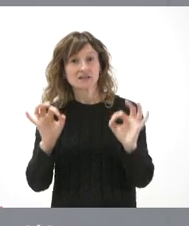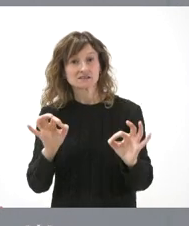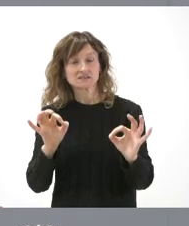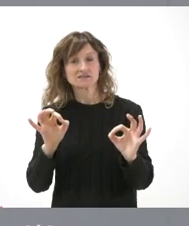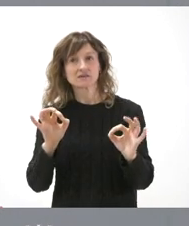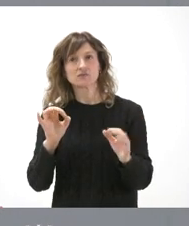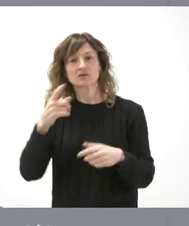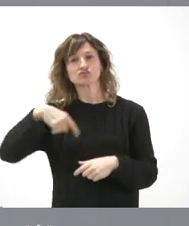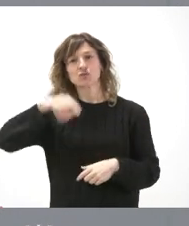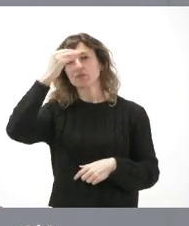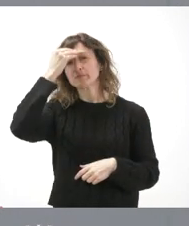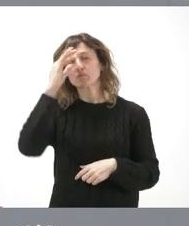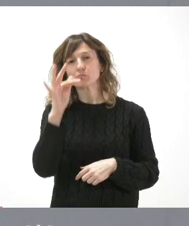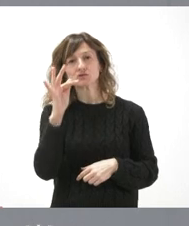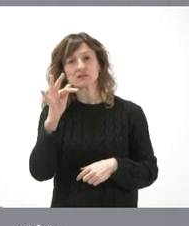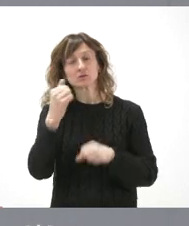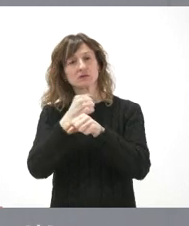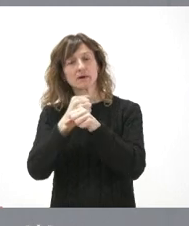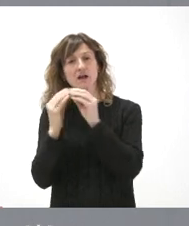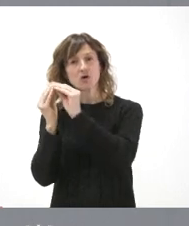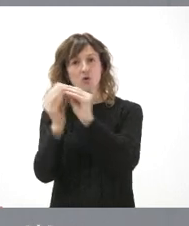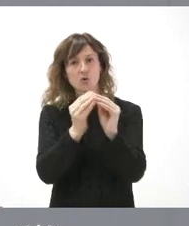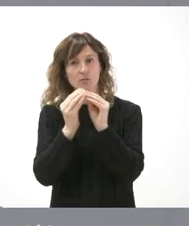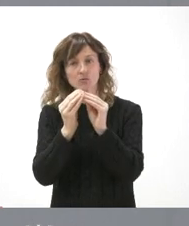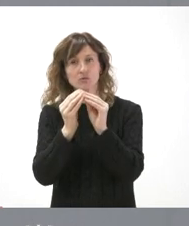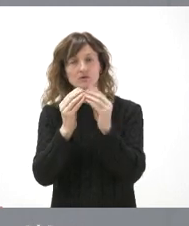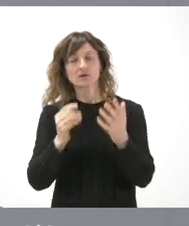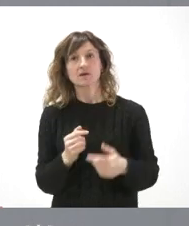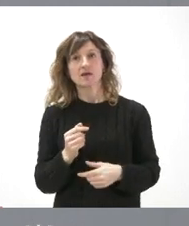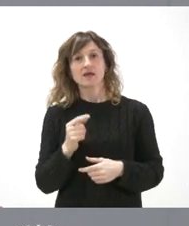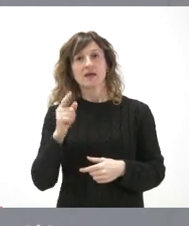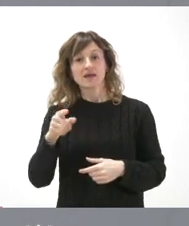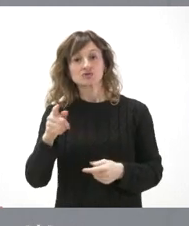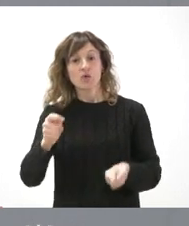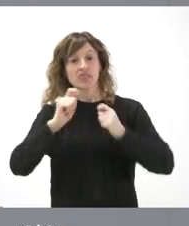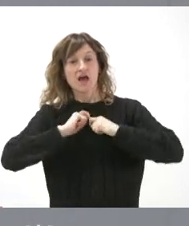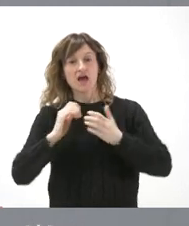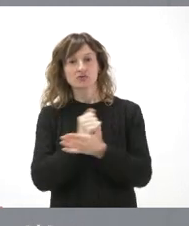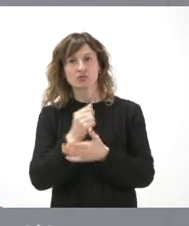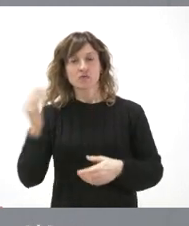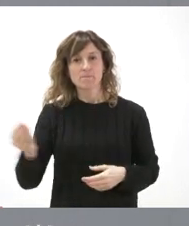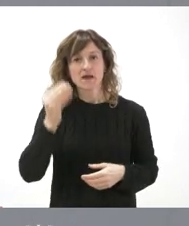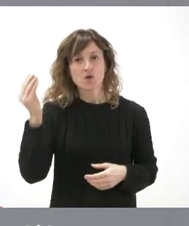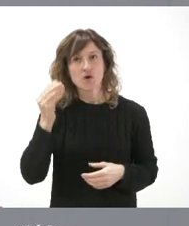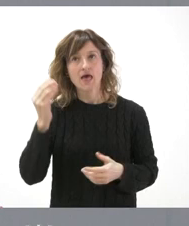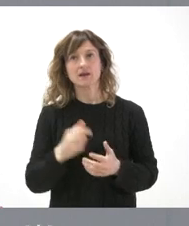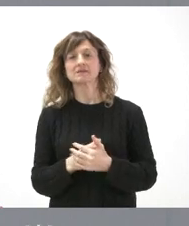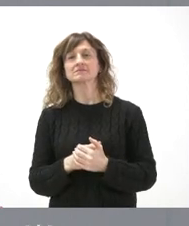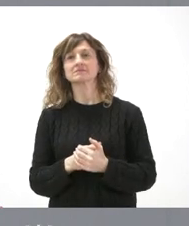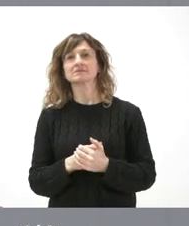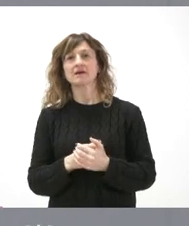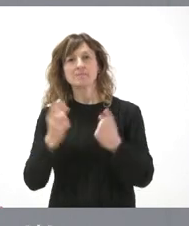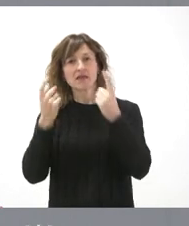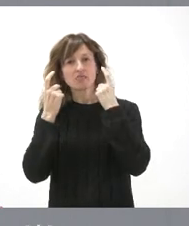positivo que trabajemos en común y eso es lo que queremos hacer y esto nos va a permitir a todos, mejorar a todos, a los que quizá tengamos mejor